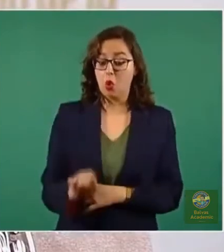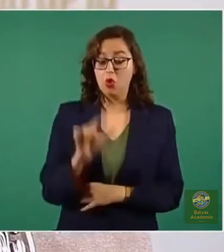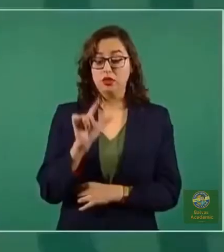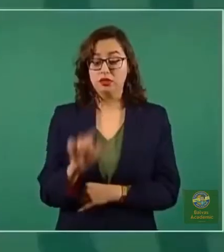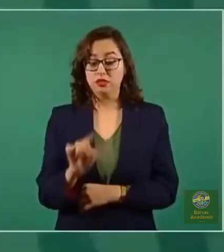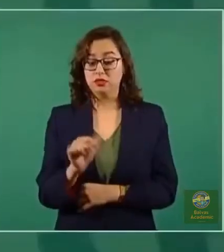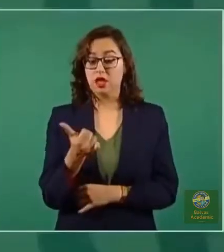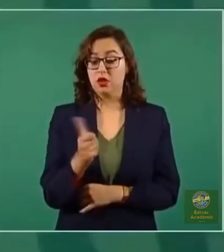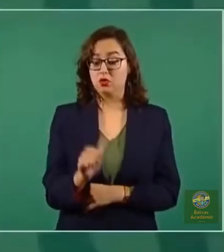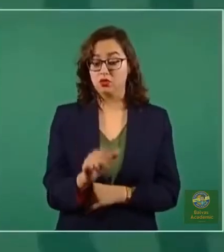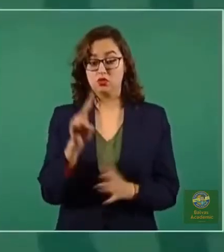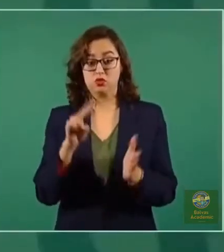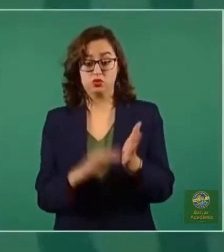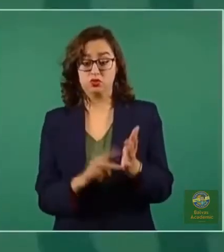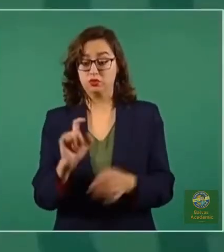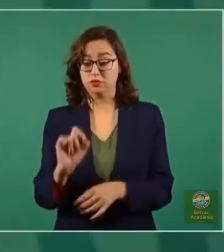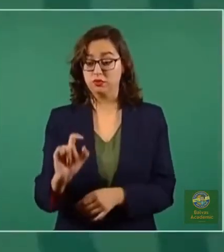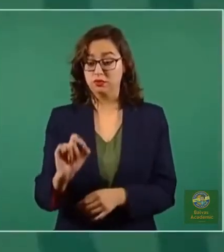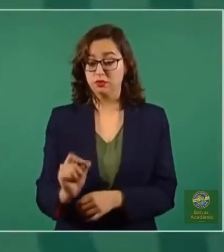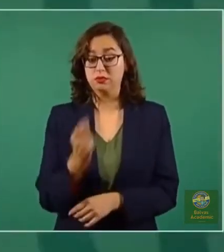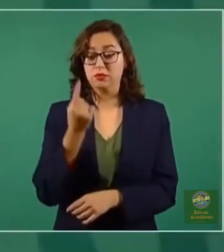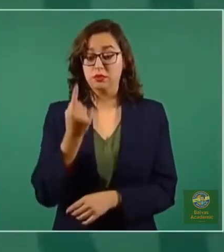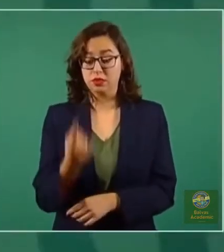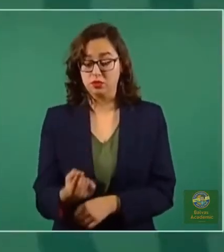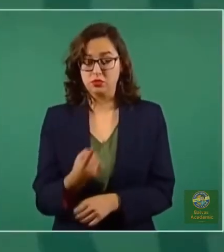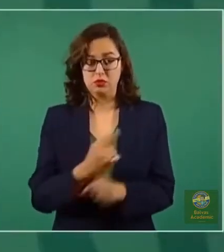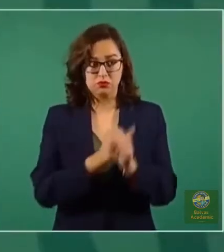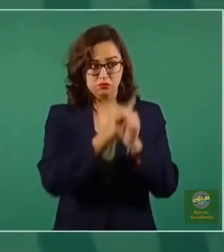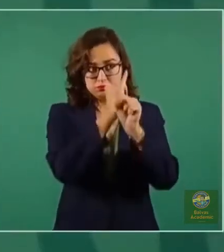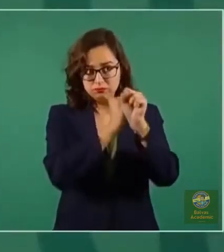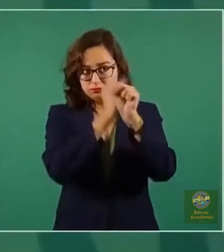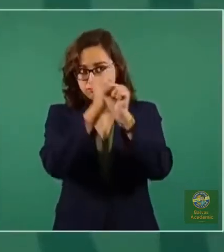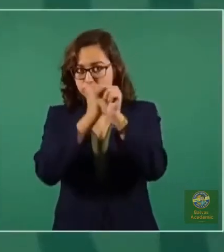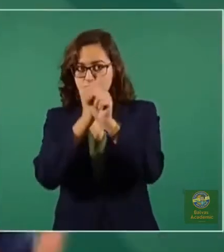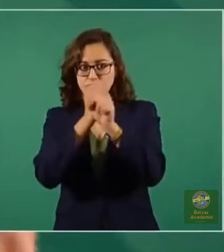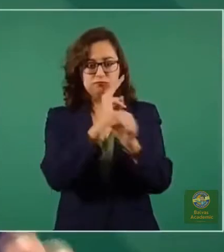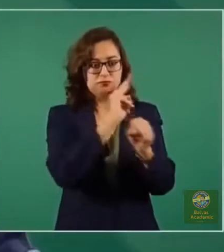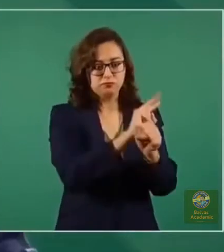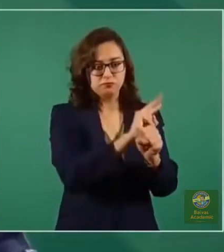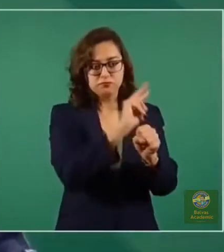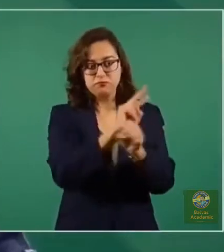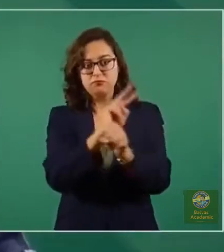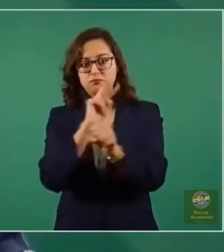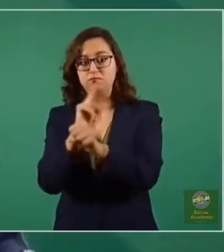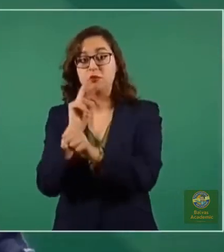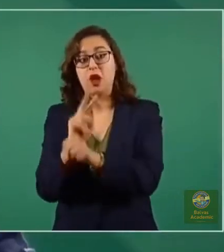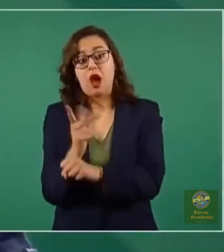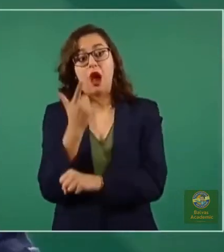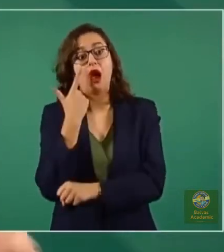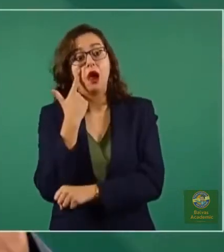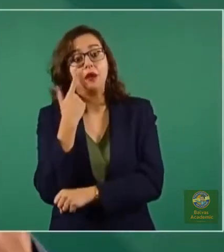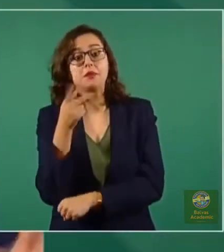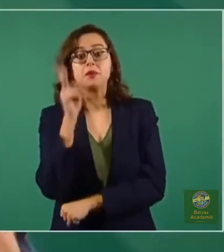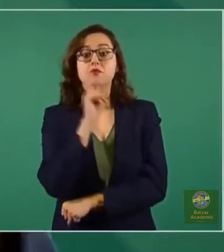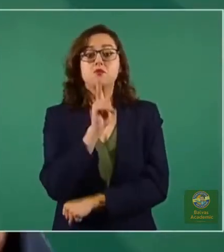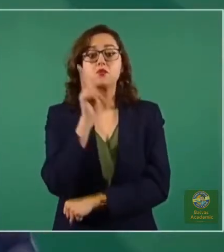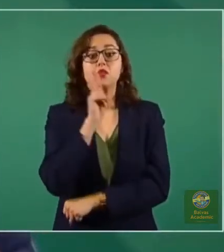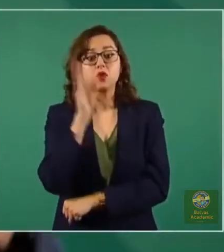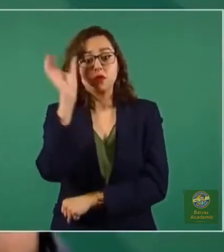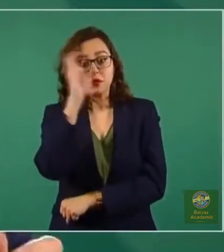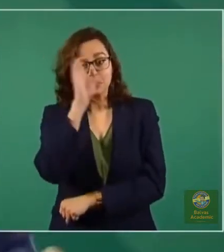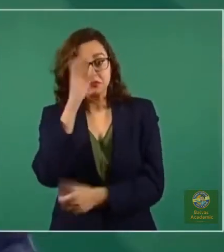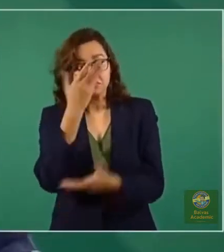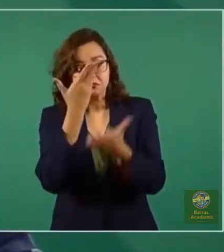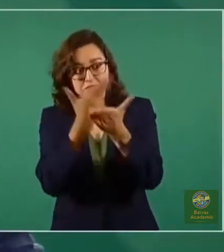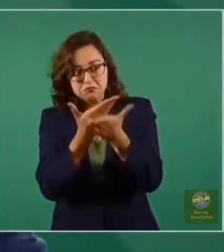2021, seguimos monitoreando y seguiremos monitoreando si apareciera evidencia científica clara,